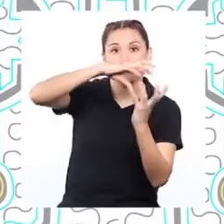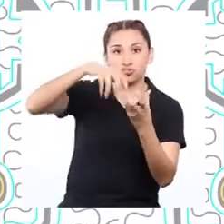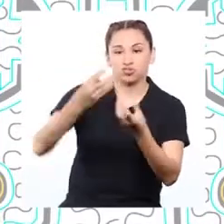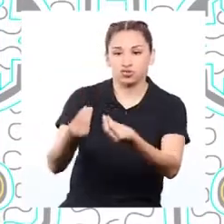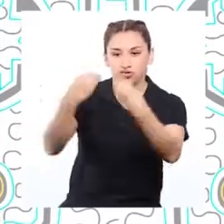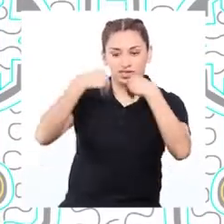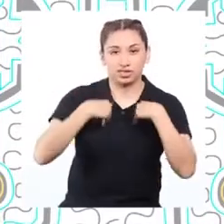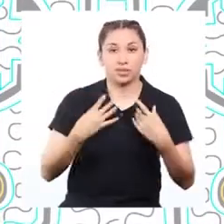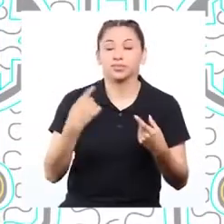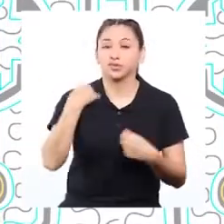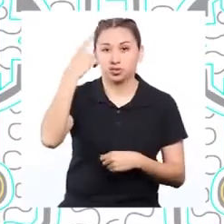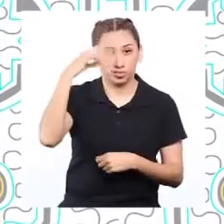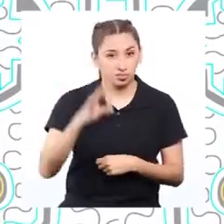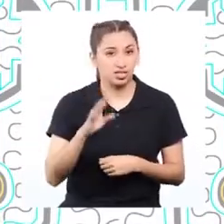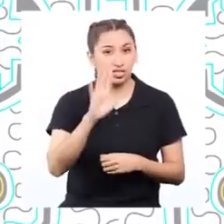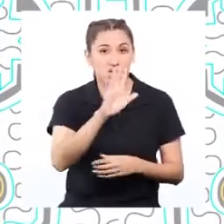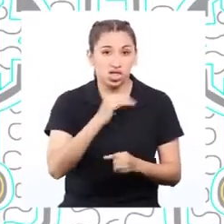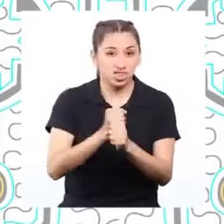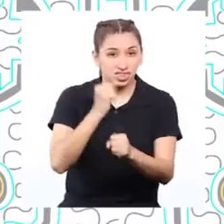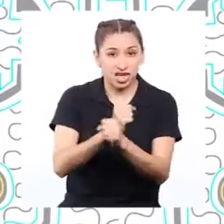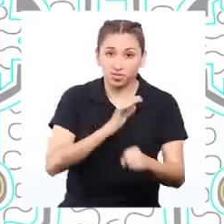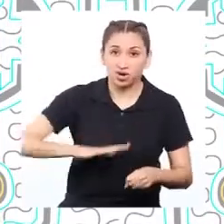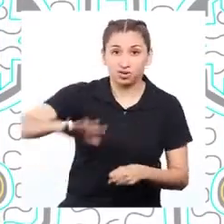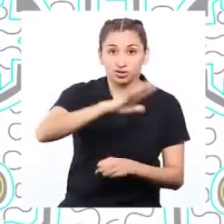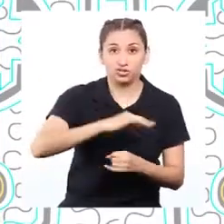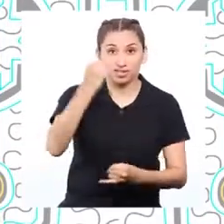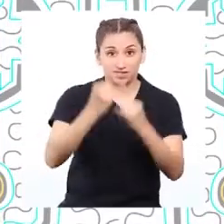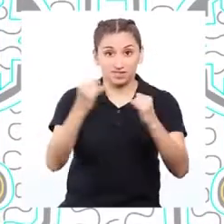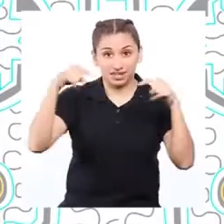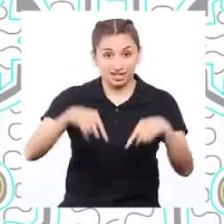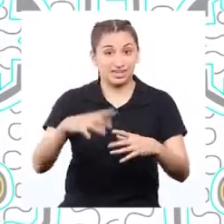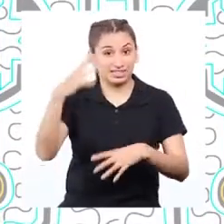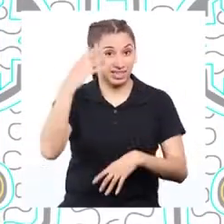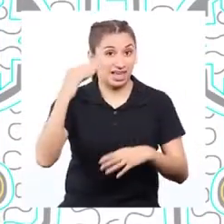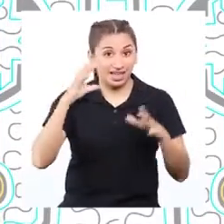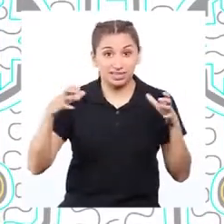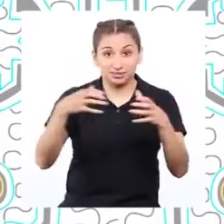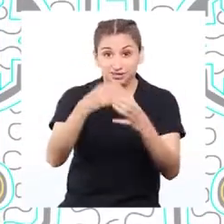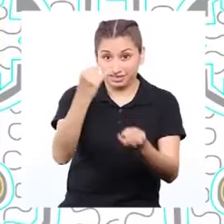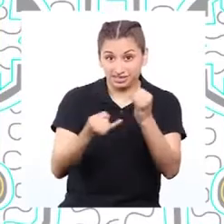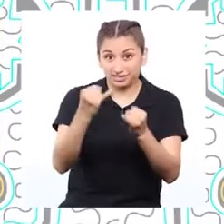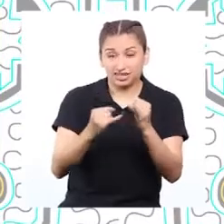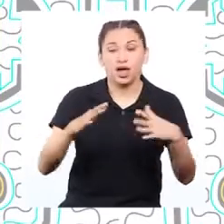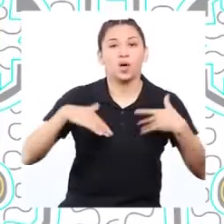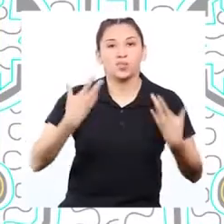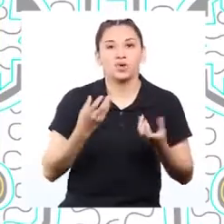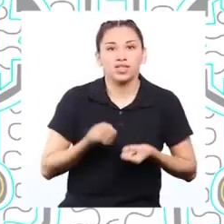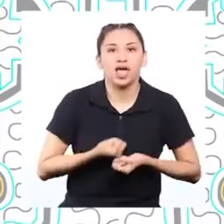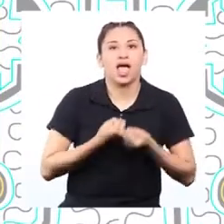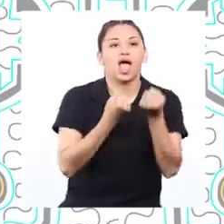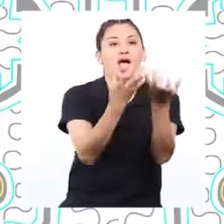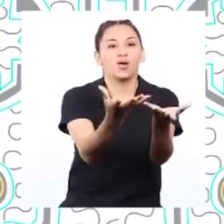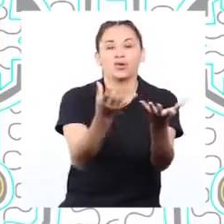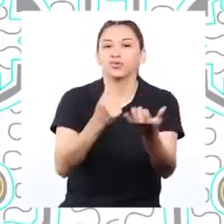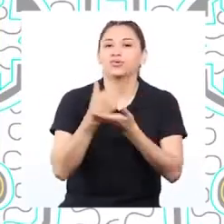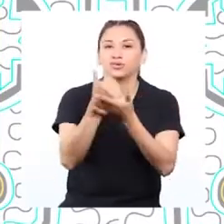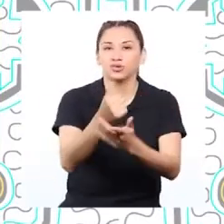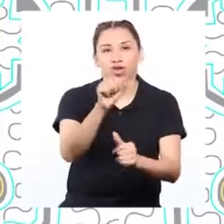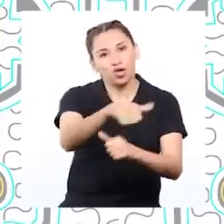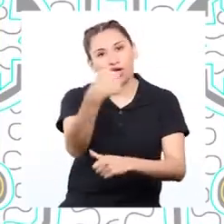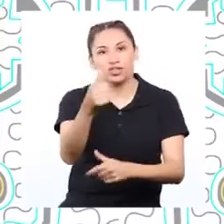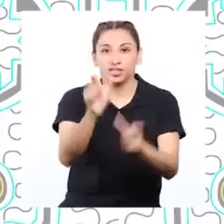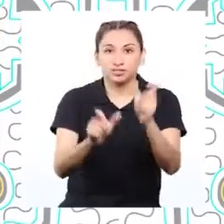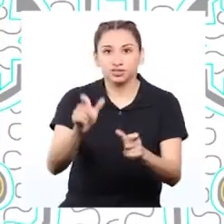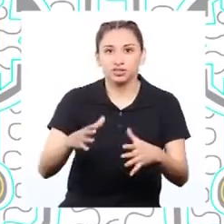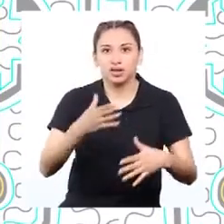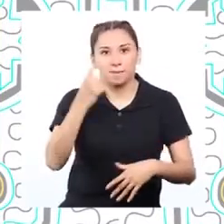sin dañarlo. Y creo que con el trabajo que estamos haciendo para el final de esta experiencia de aprendizaje, lograremos inspirar a otras personas